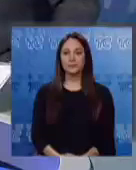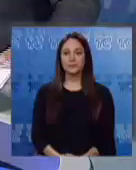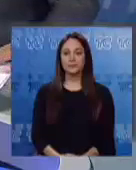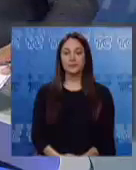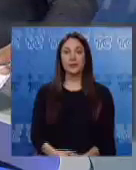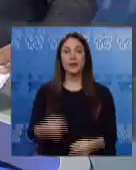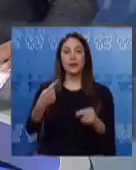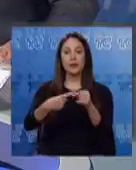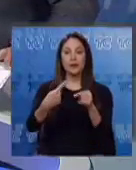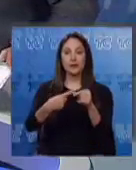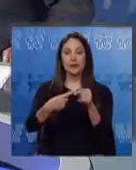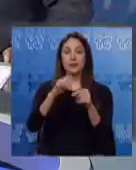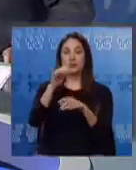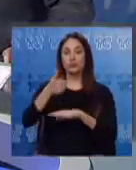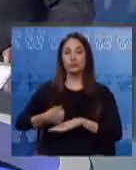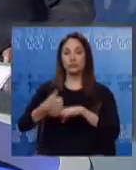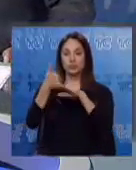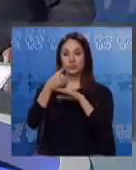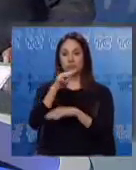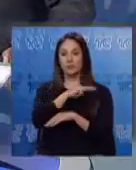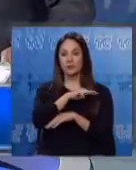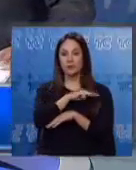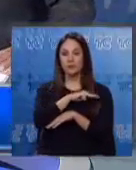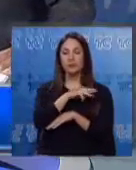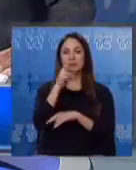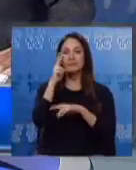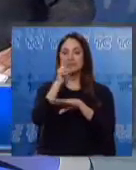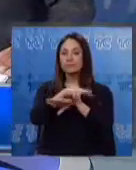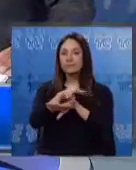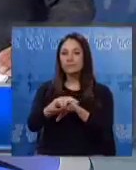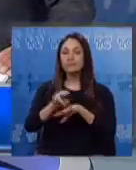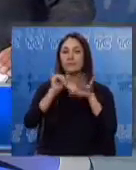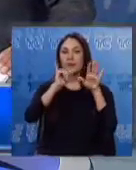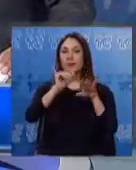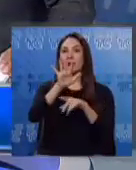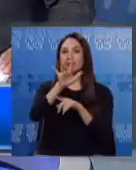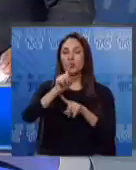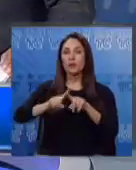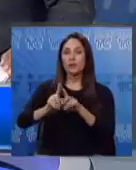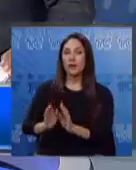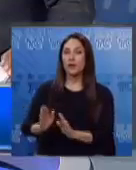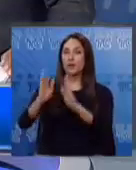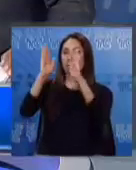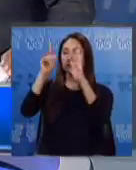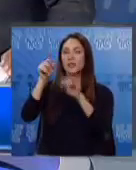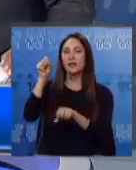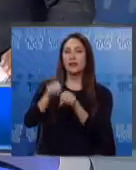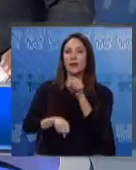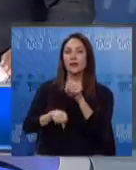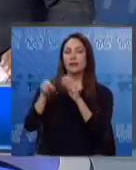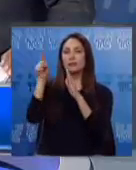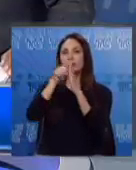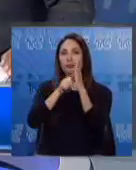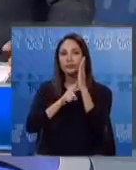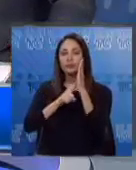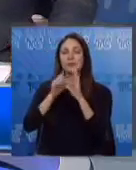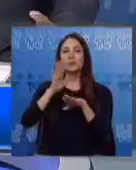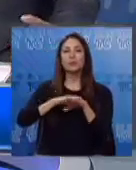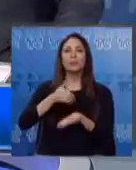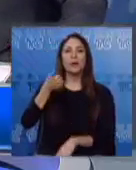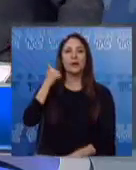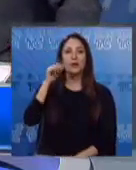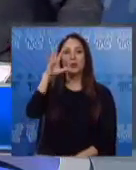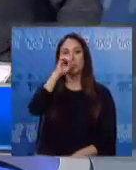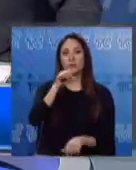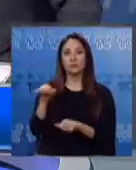En Quito, las autoridades municipales inspeccionaron 65 edificaciones que presentaron daños tras el sismo de anoche. Al